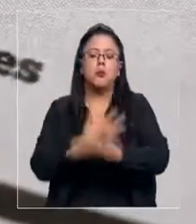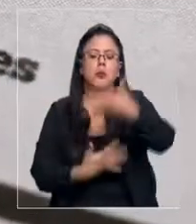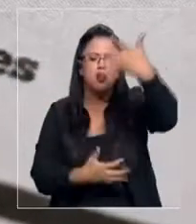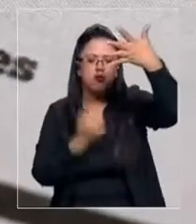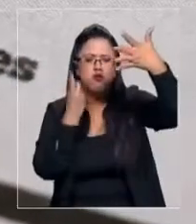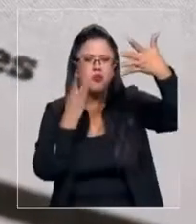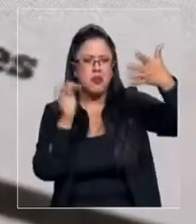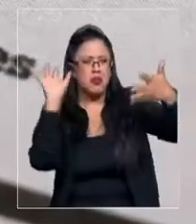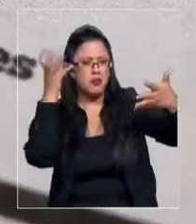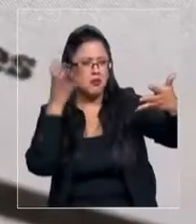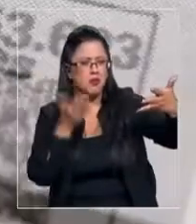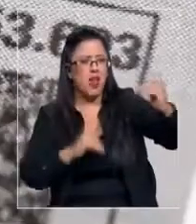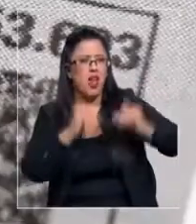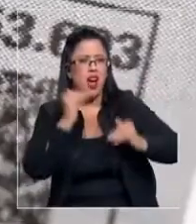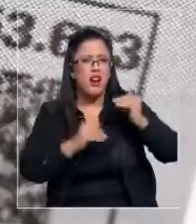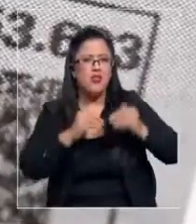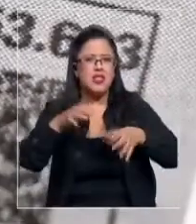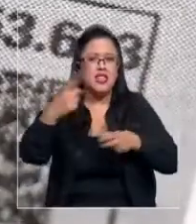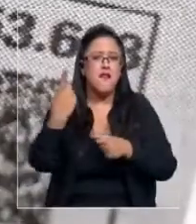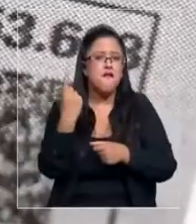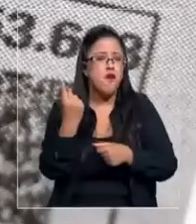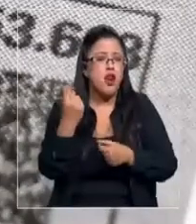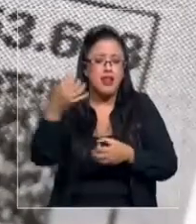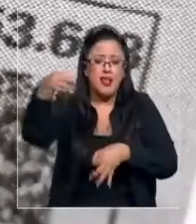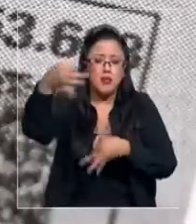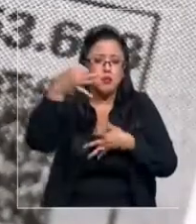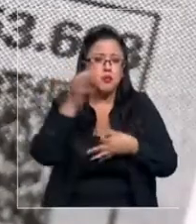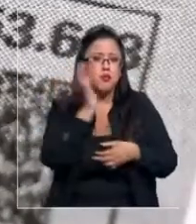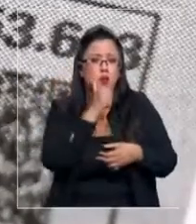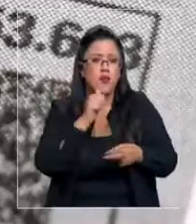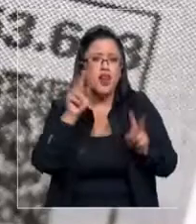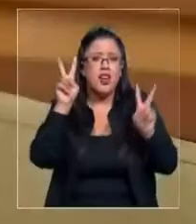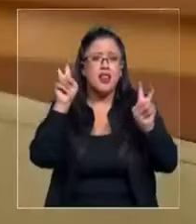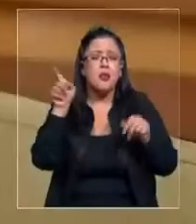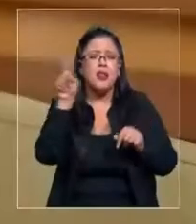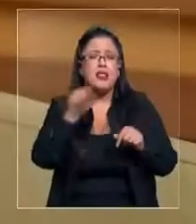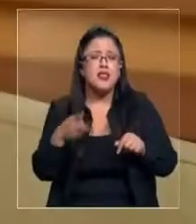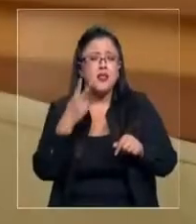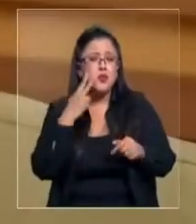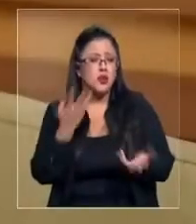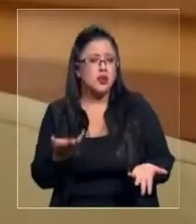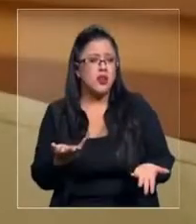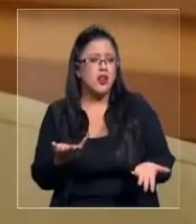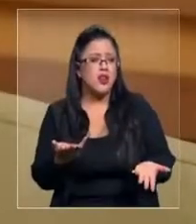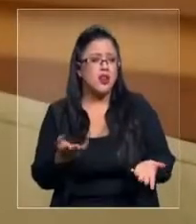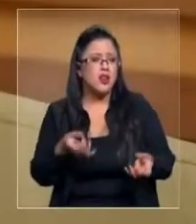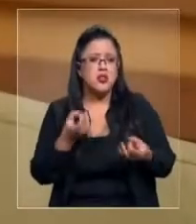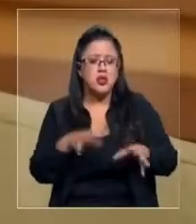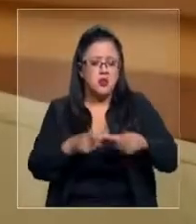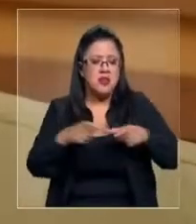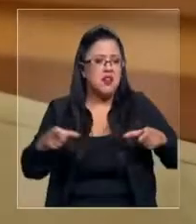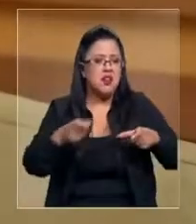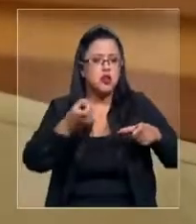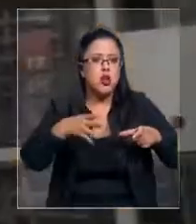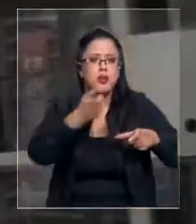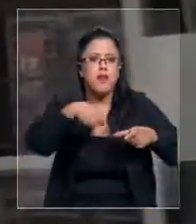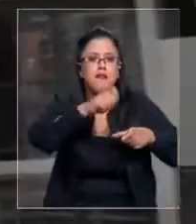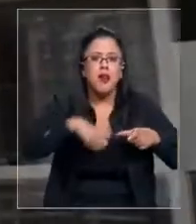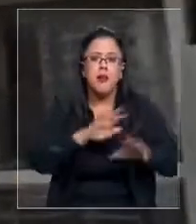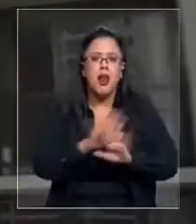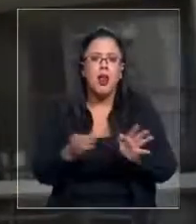veces venían boletas que no estaban pasadas por el servicio de impuestos internos. Prácticamente vales por, uno tenía que firmar solamente.